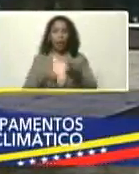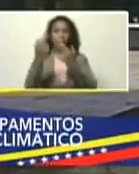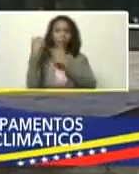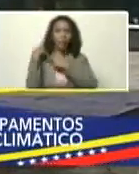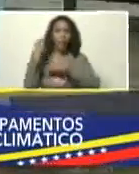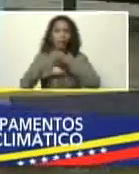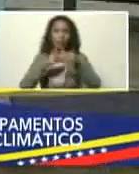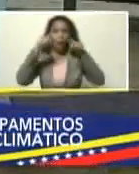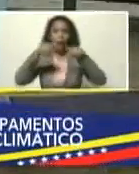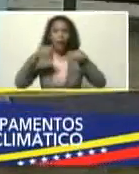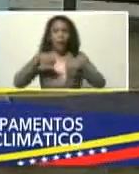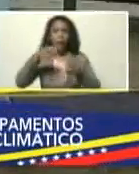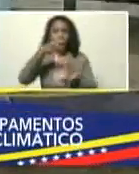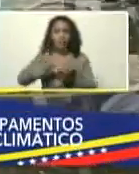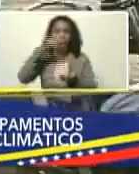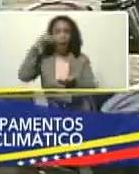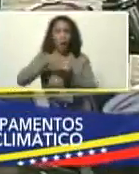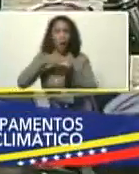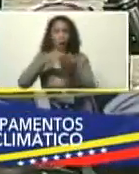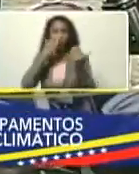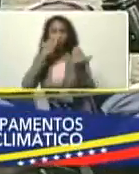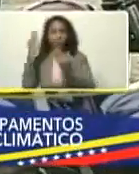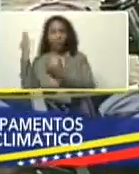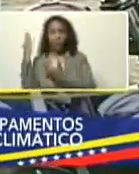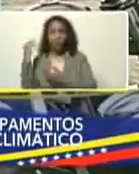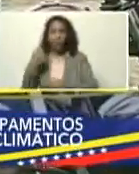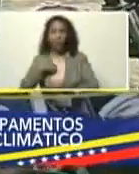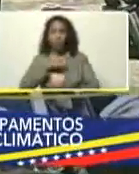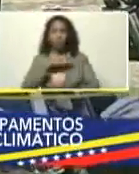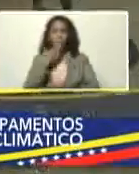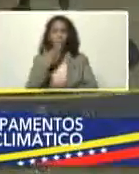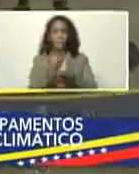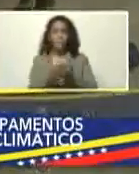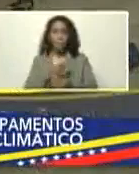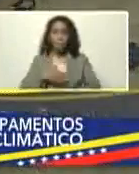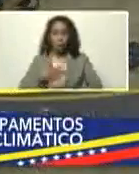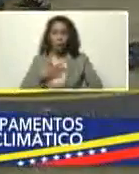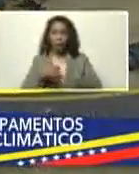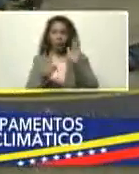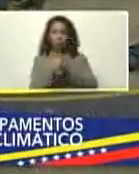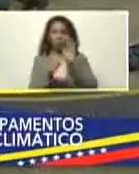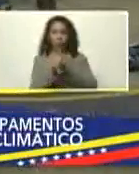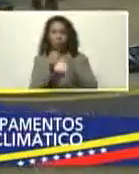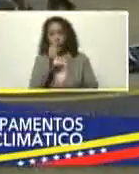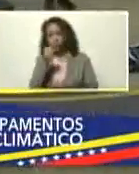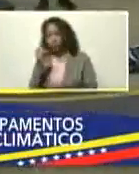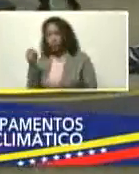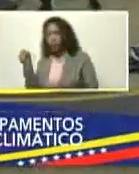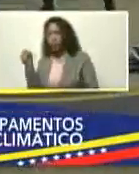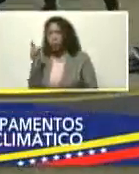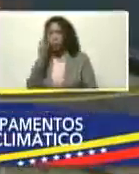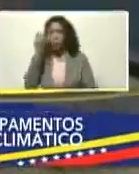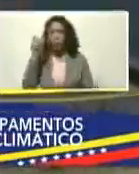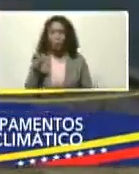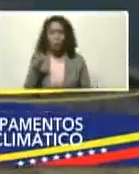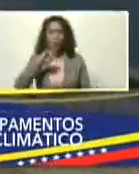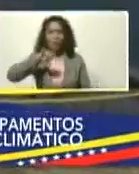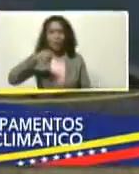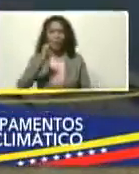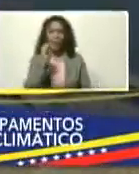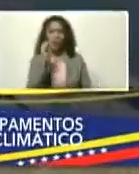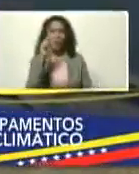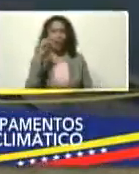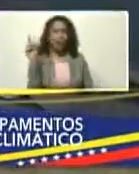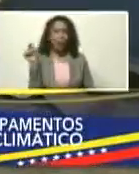ejerciendo, en el estado de Carabobo, presidente, entonces, si me permite, le puedo, pasar la palabra, a Jan, para que nos